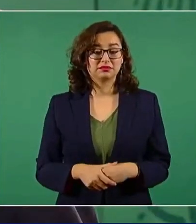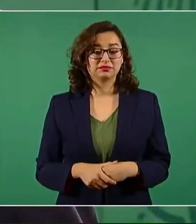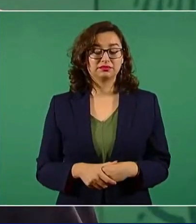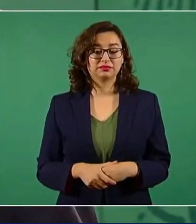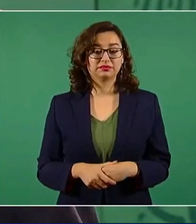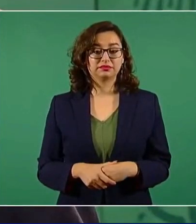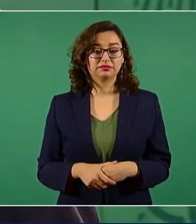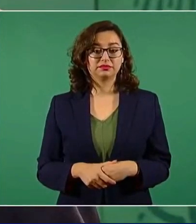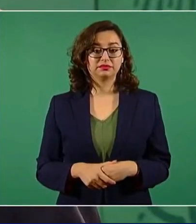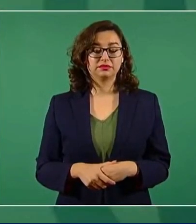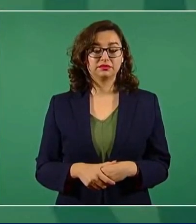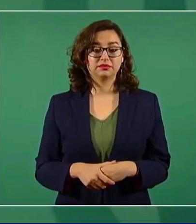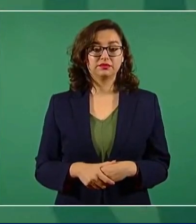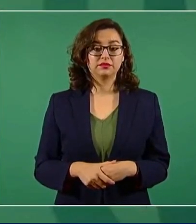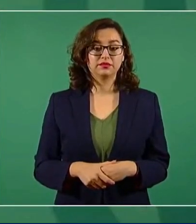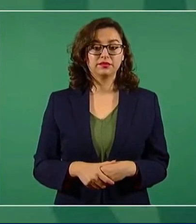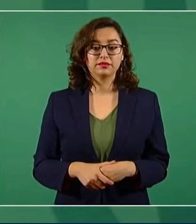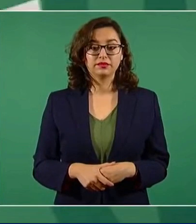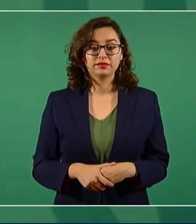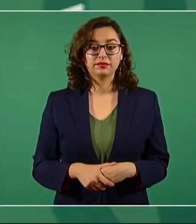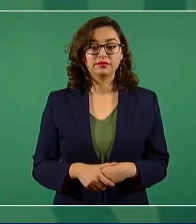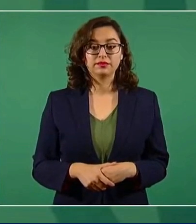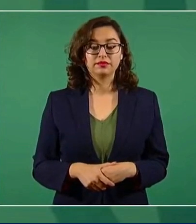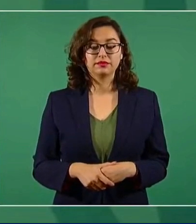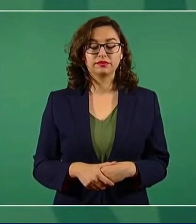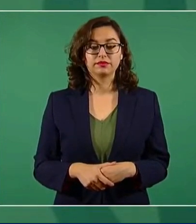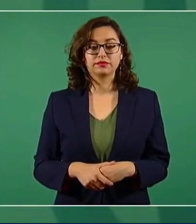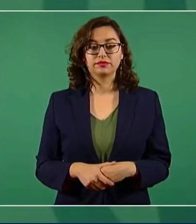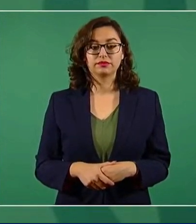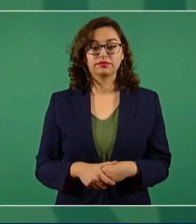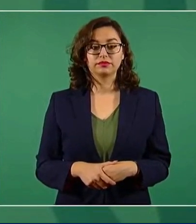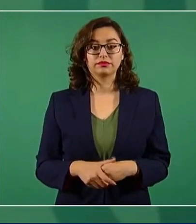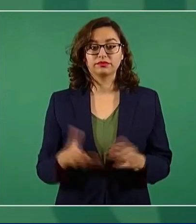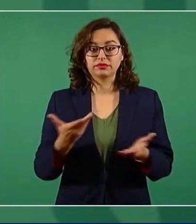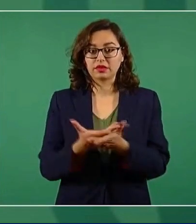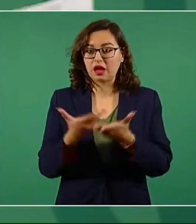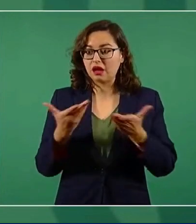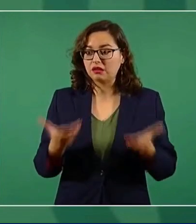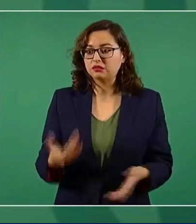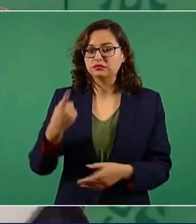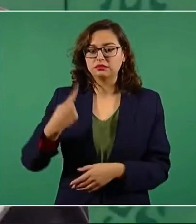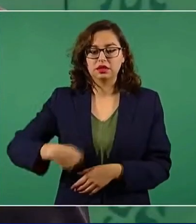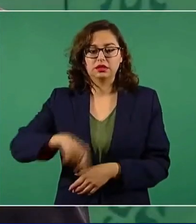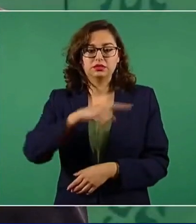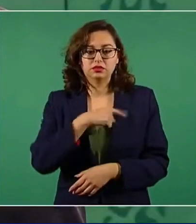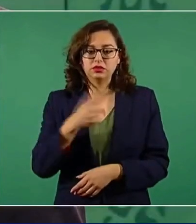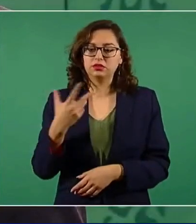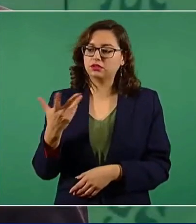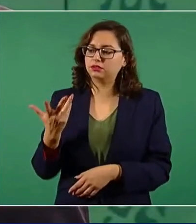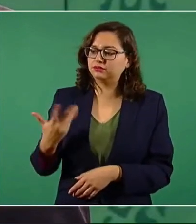conseguir cuadros